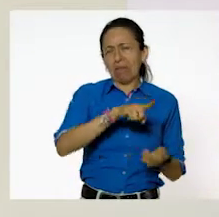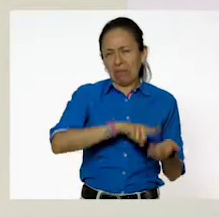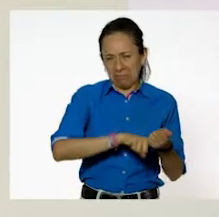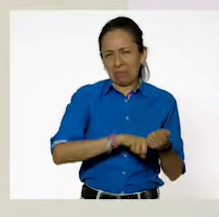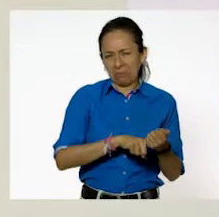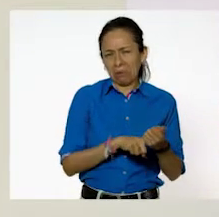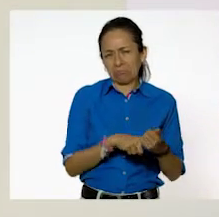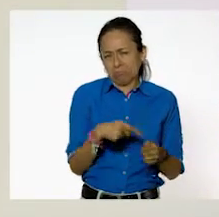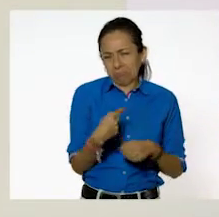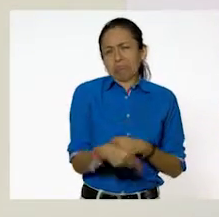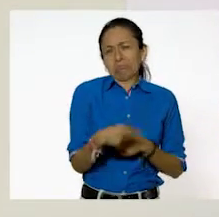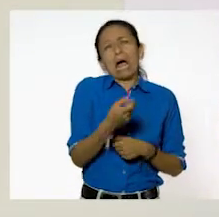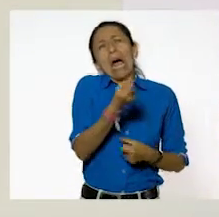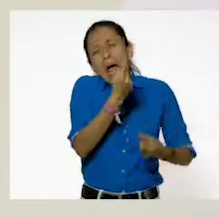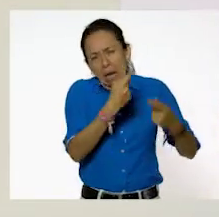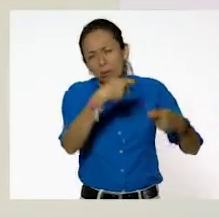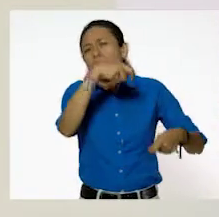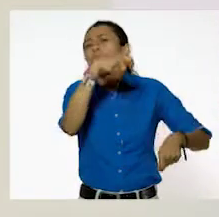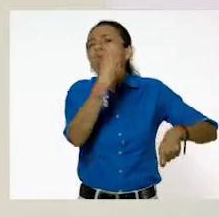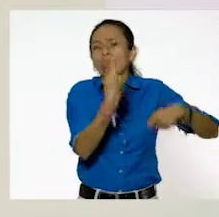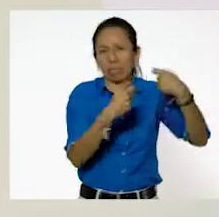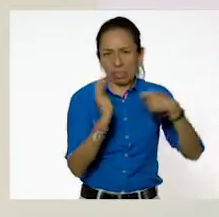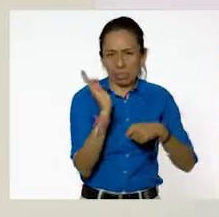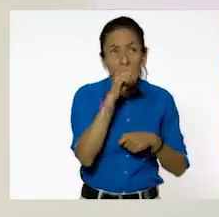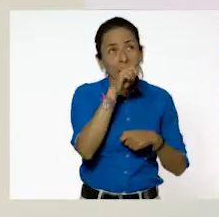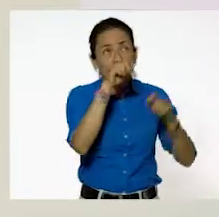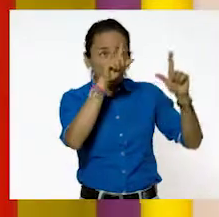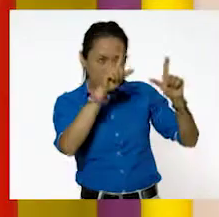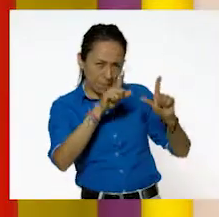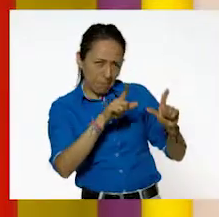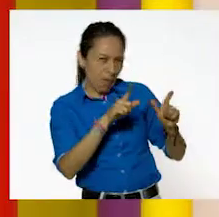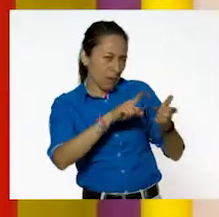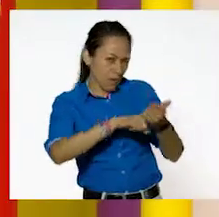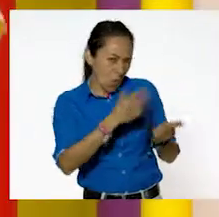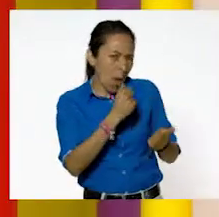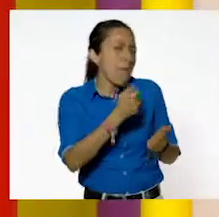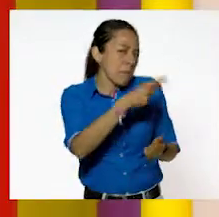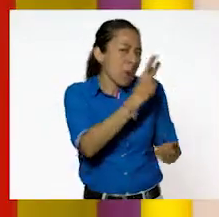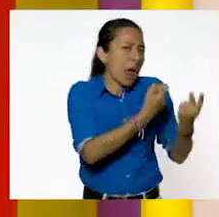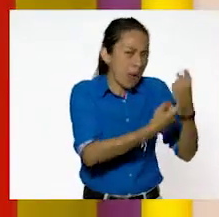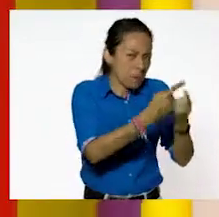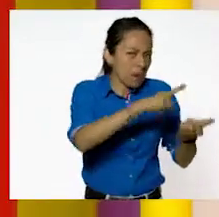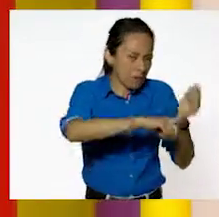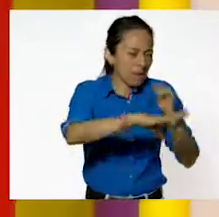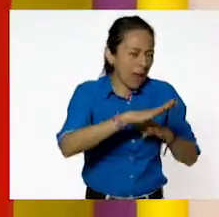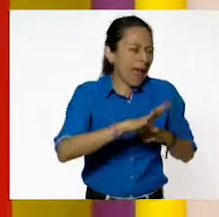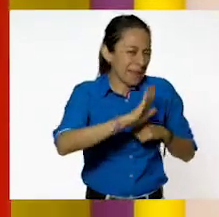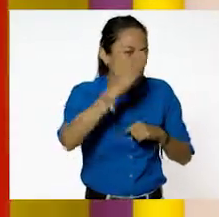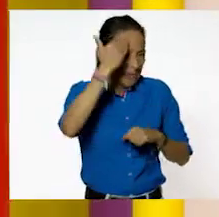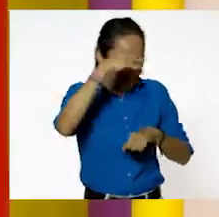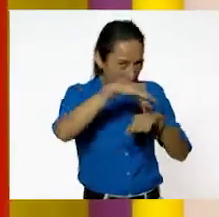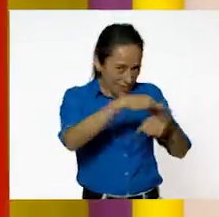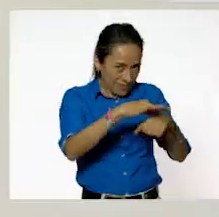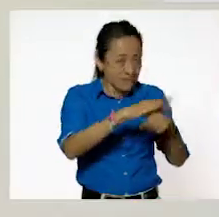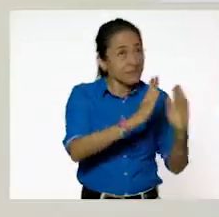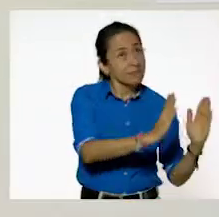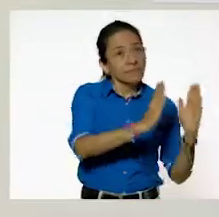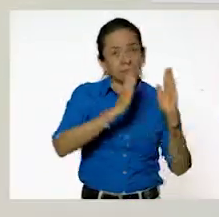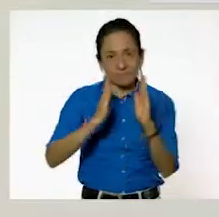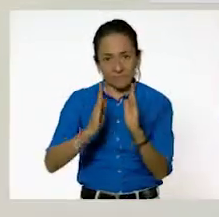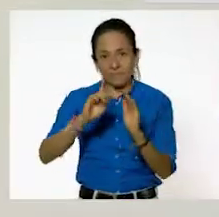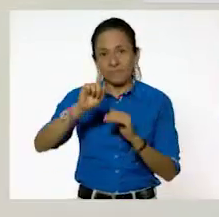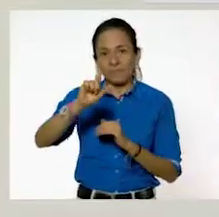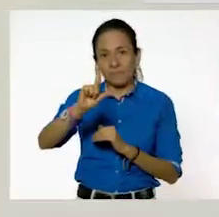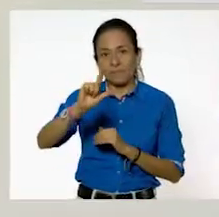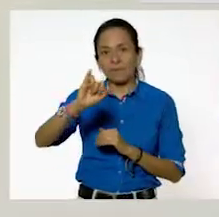tienen flexibilidad. Los de nuestra imagen no lo poseen, pero ahora ya lo conocemos, ya lo tenemos en mente. También tenemos los líquidos, que